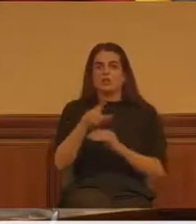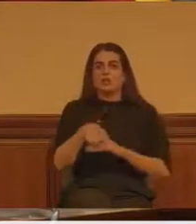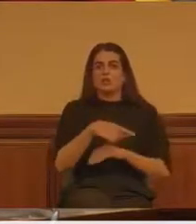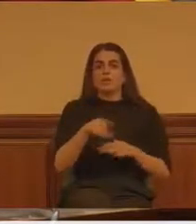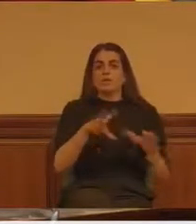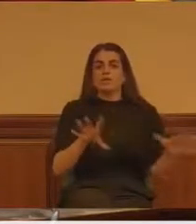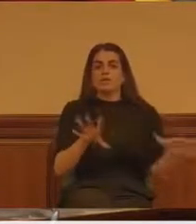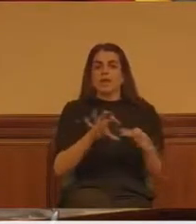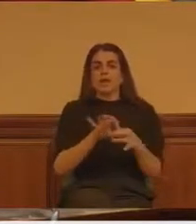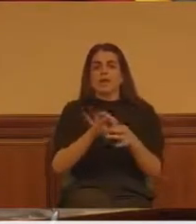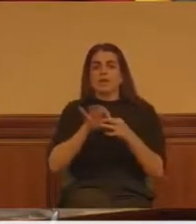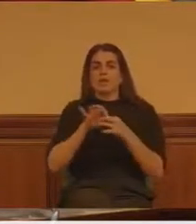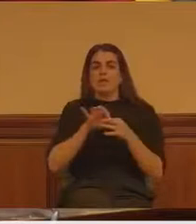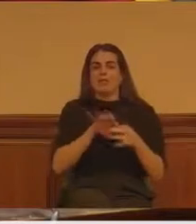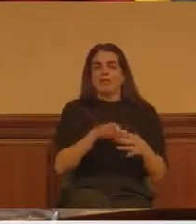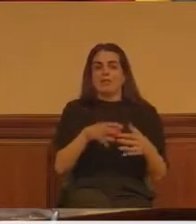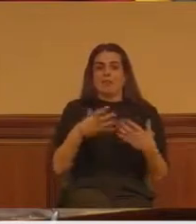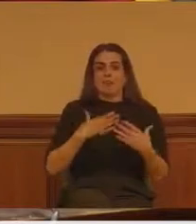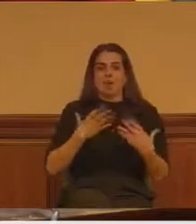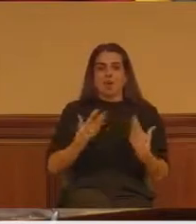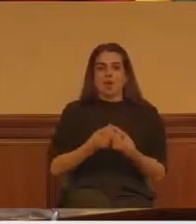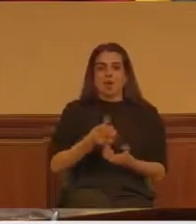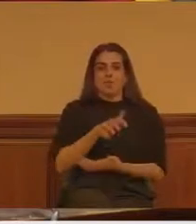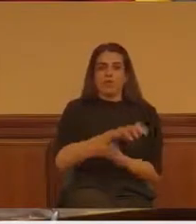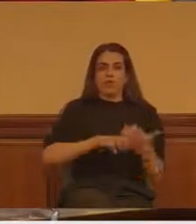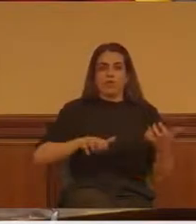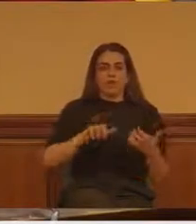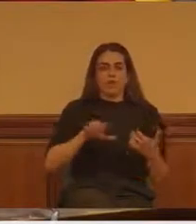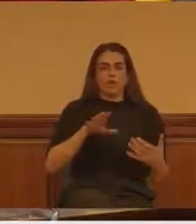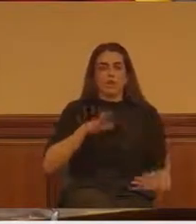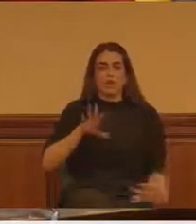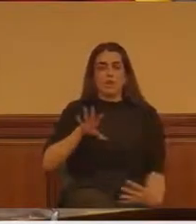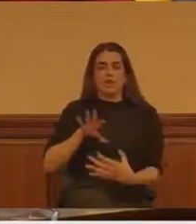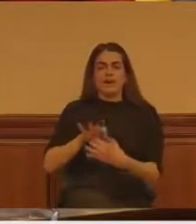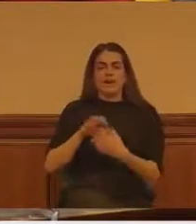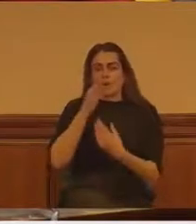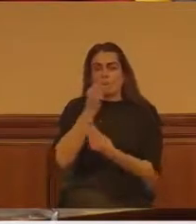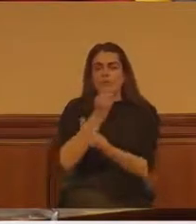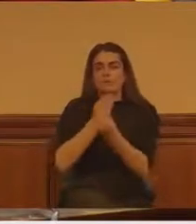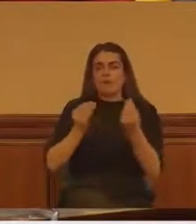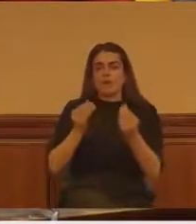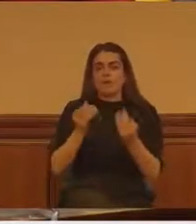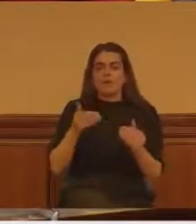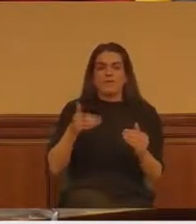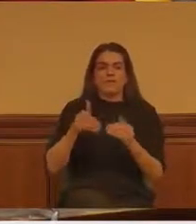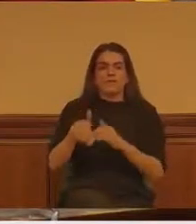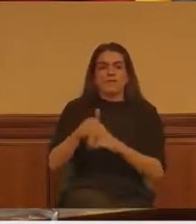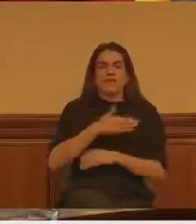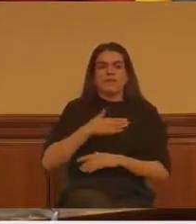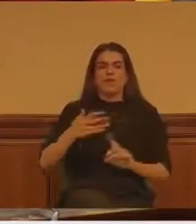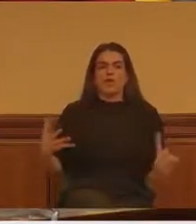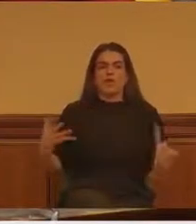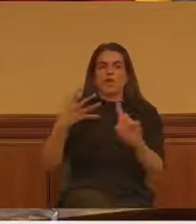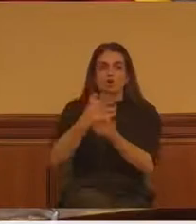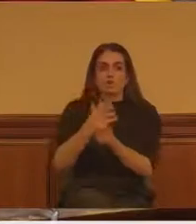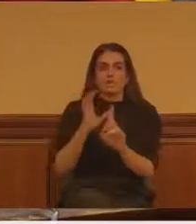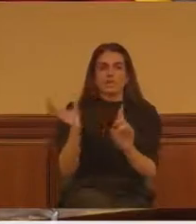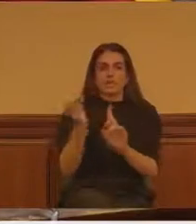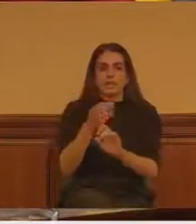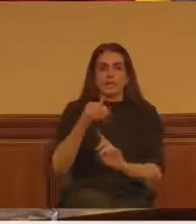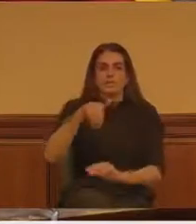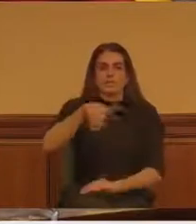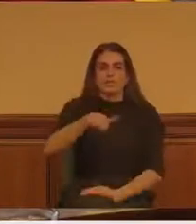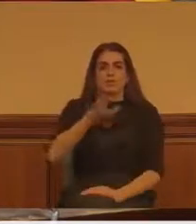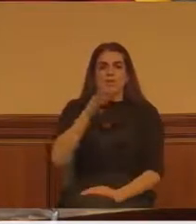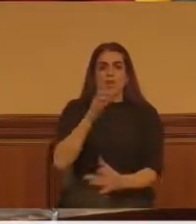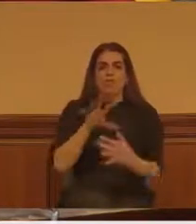absoluto con la violencia. Eso me relaciona con una aspiración democrática legítima, que puede ser distinta a la